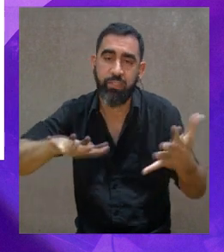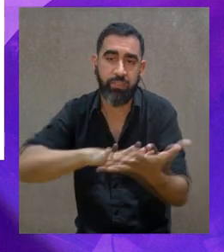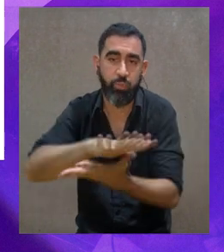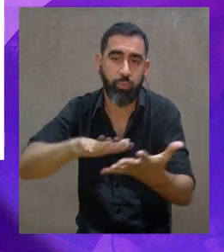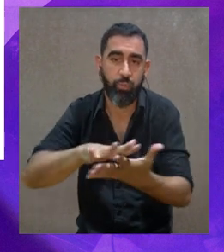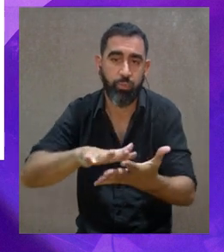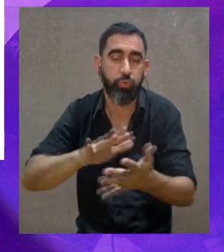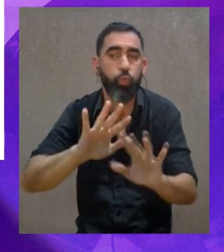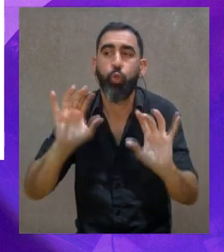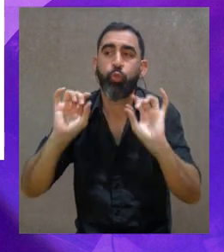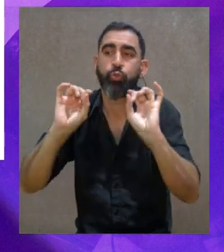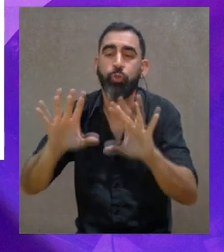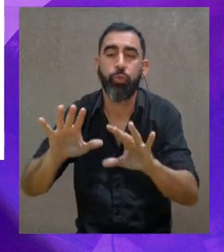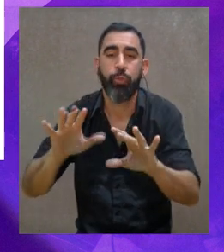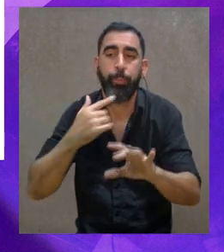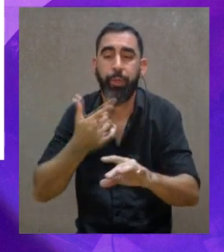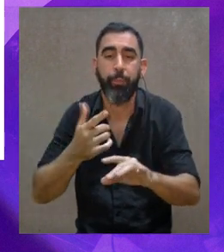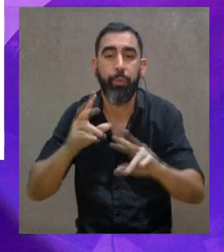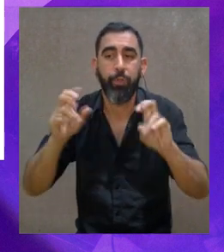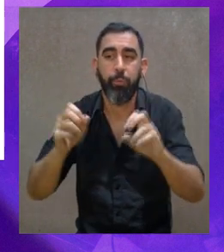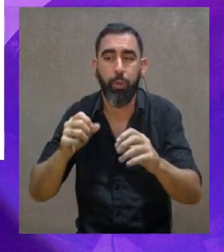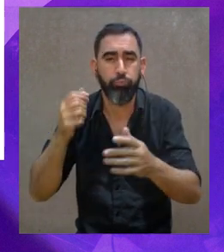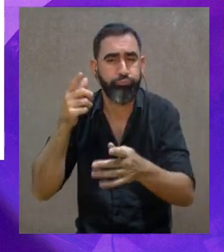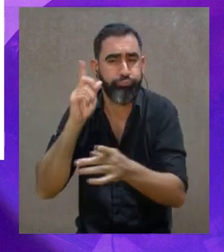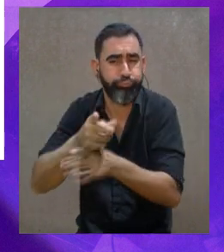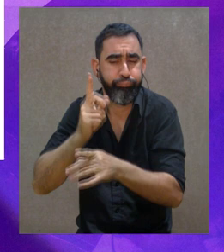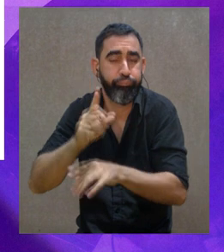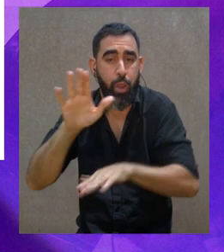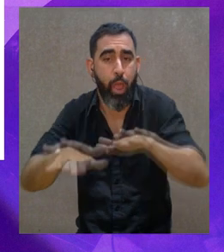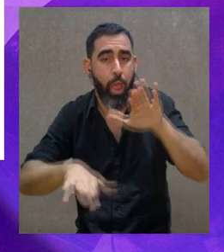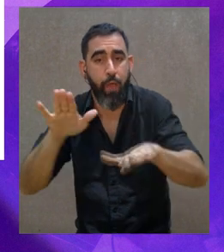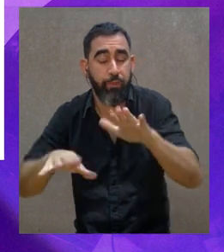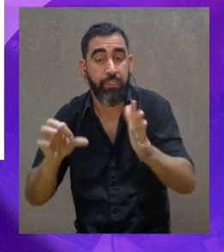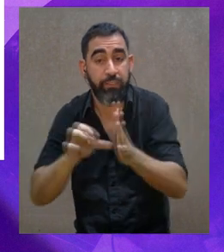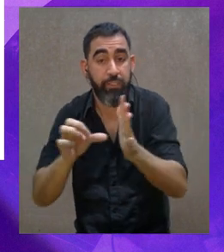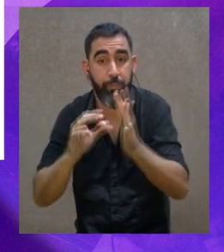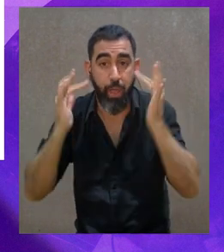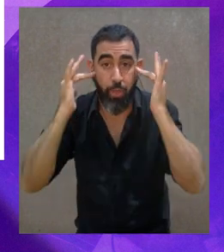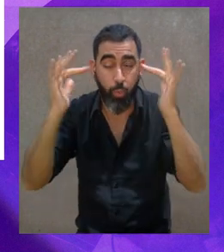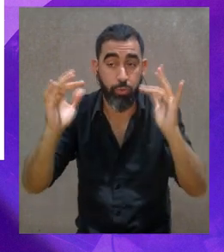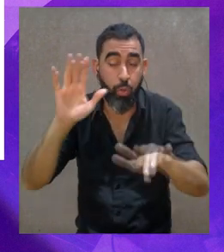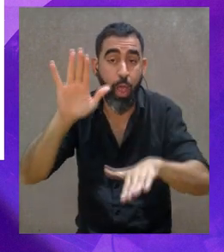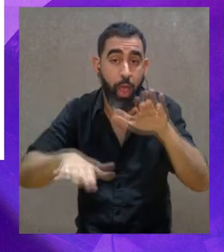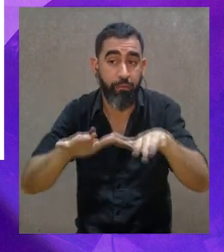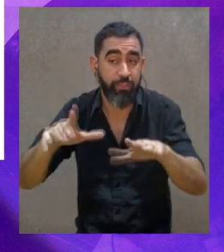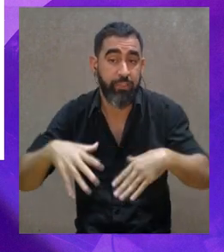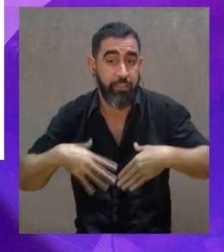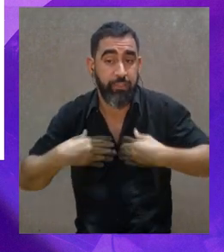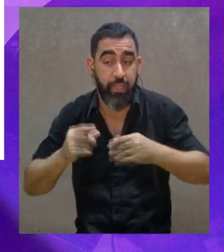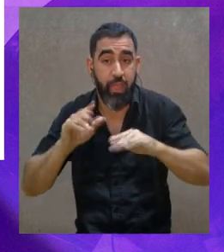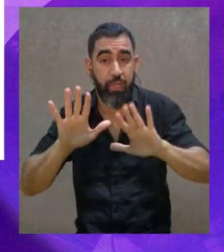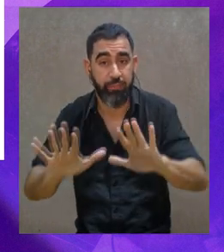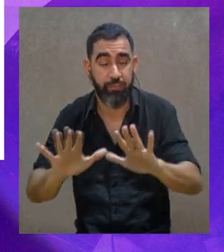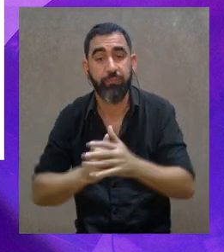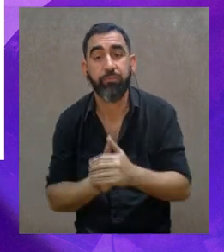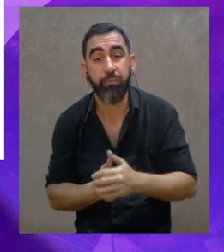también el factor social que nombraba Claudia, la música es un gran democratizador en lo que es nuestra sociedad y en